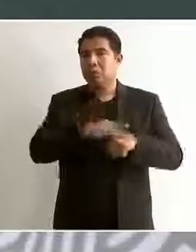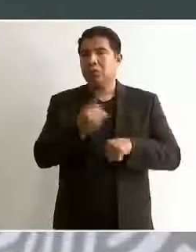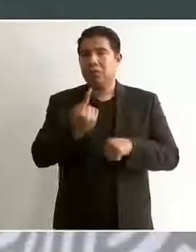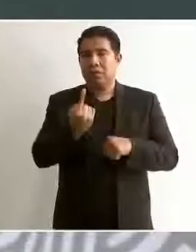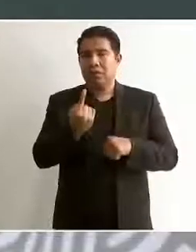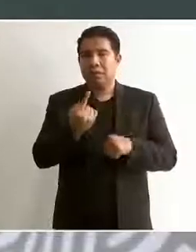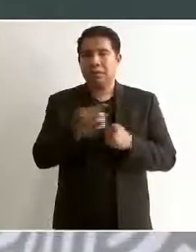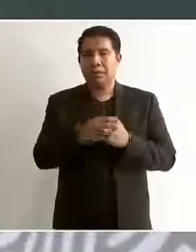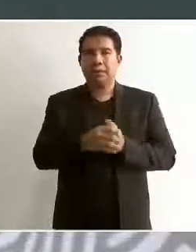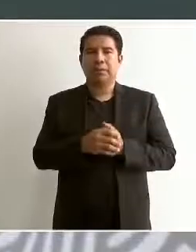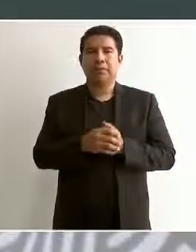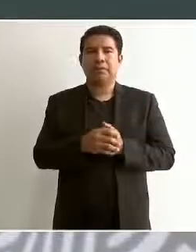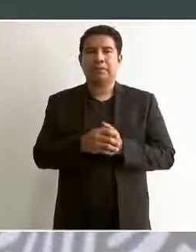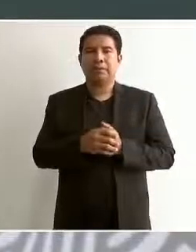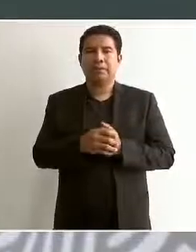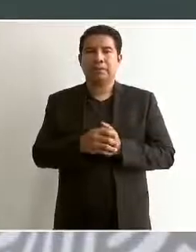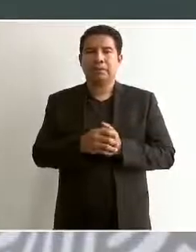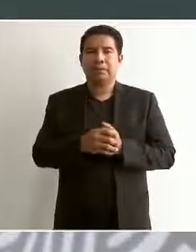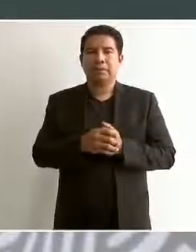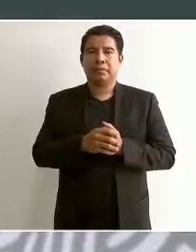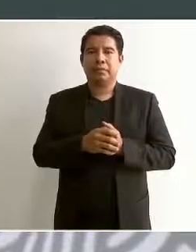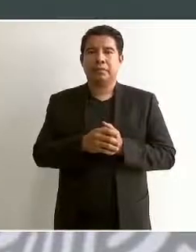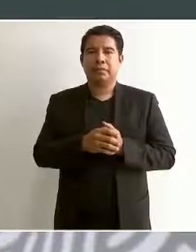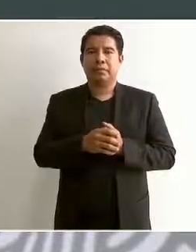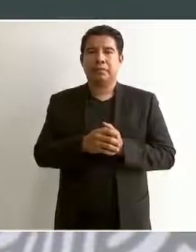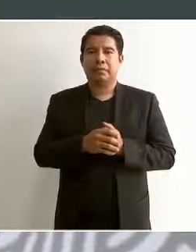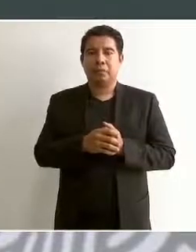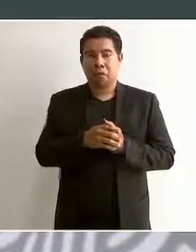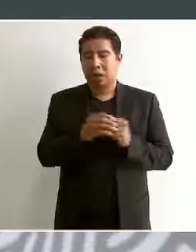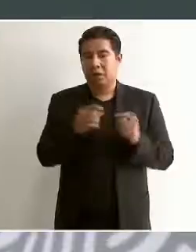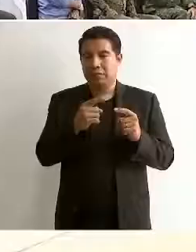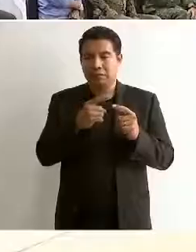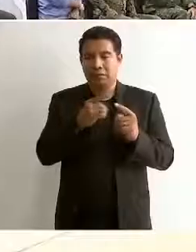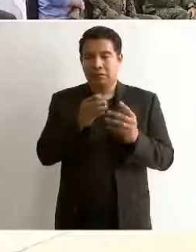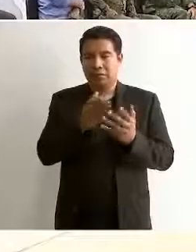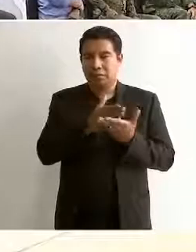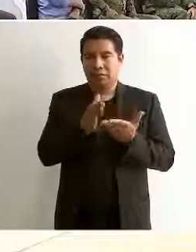es una circunstancia distinta